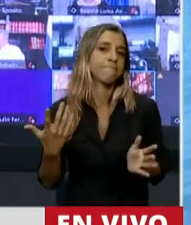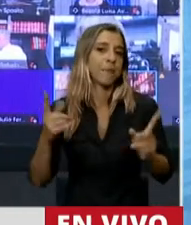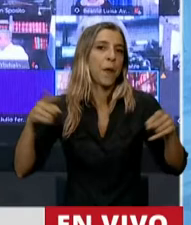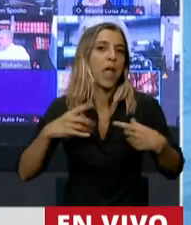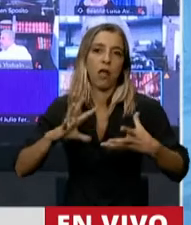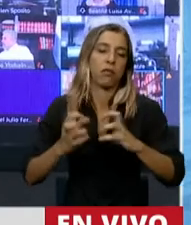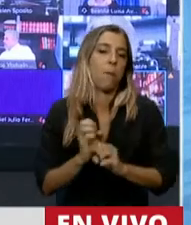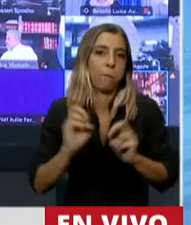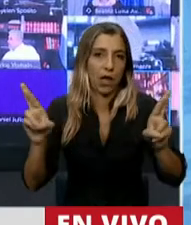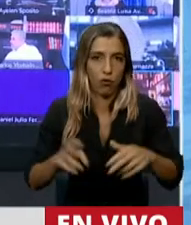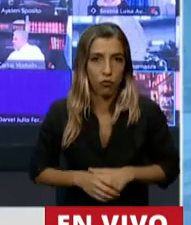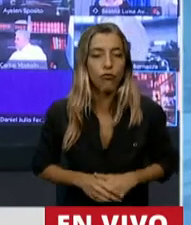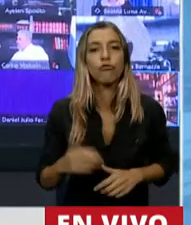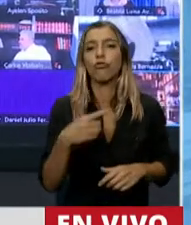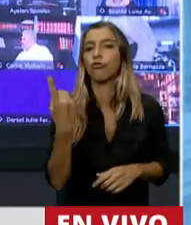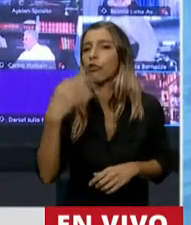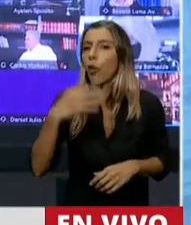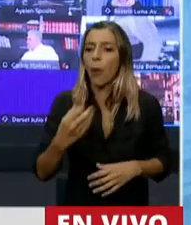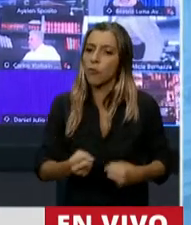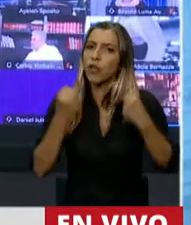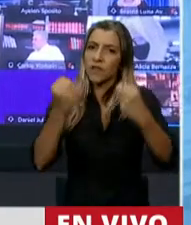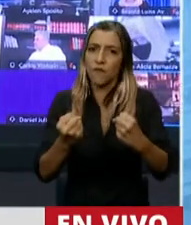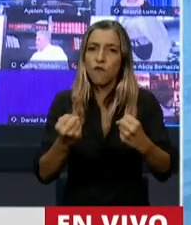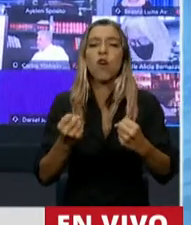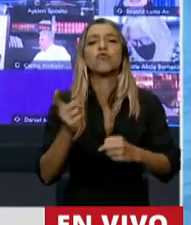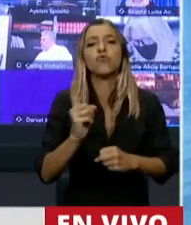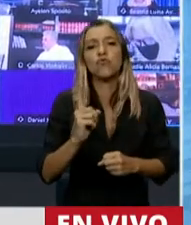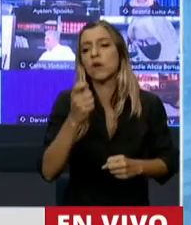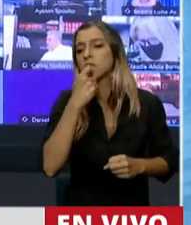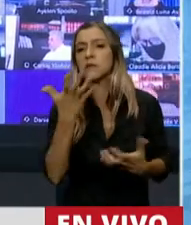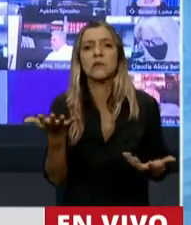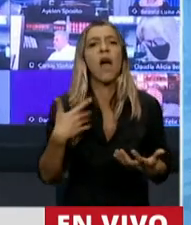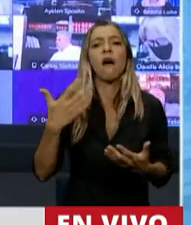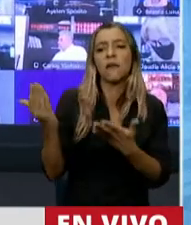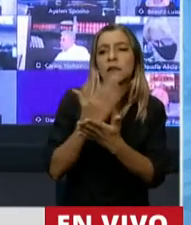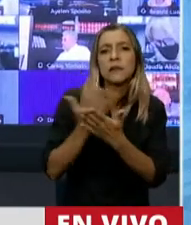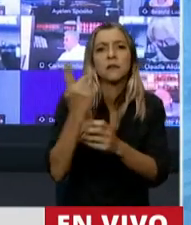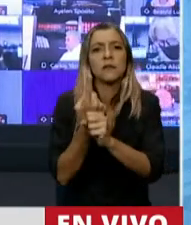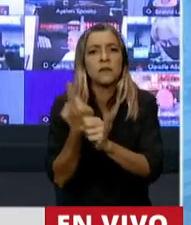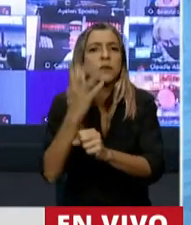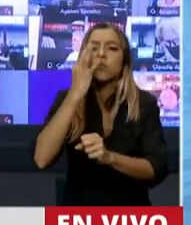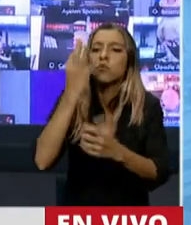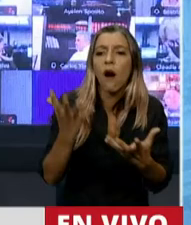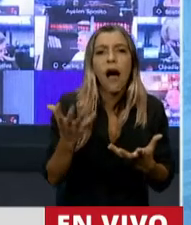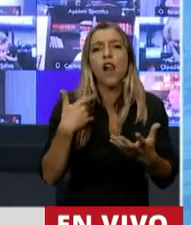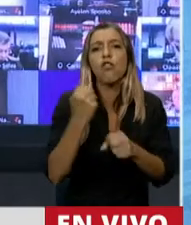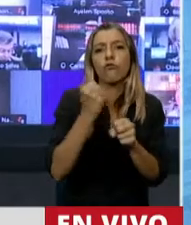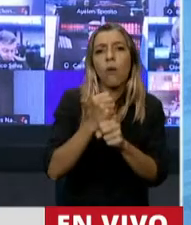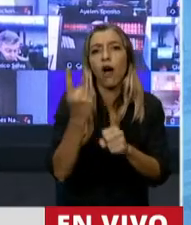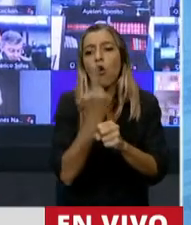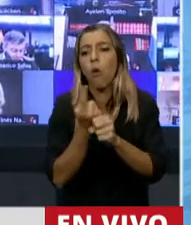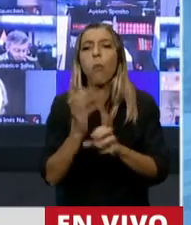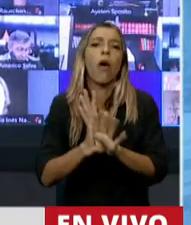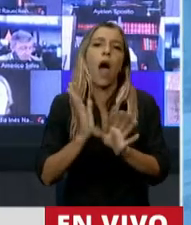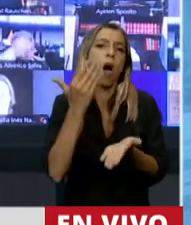cultura de exclusión que significa que quien no esté en condiciones de producir, según los términos del mercado, queda